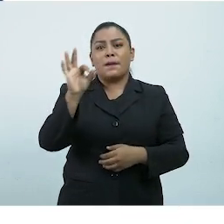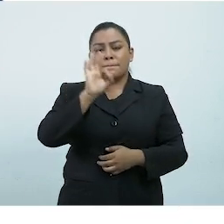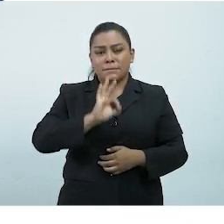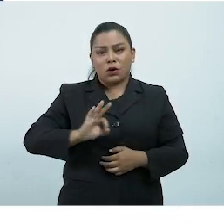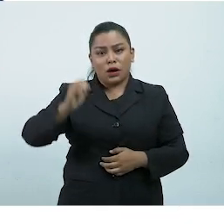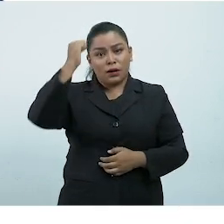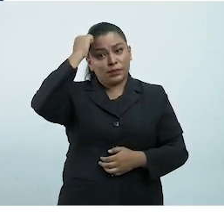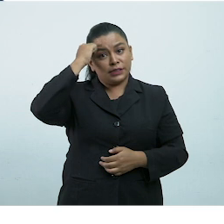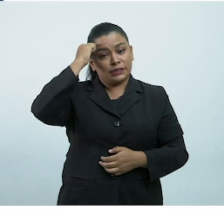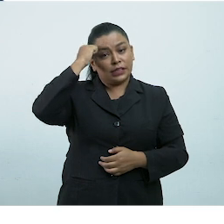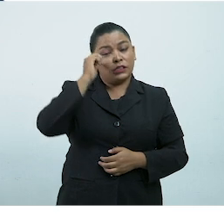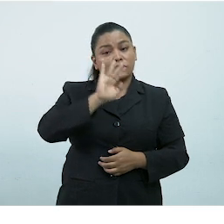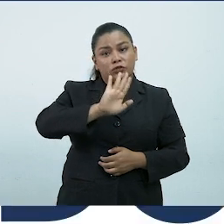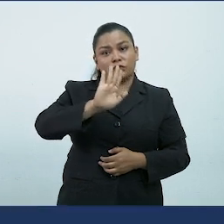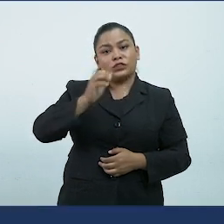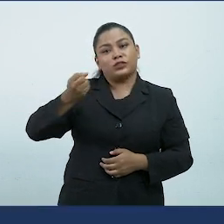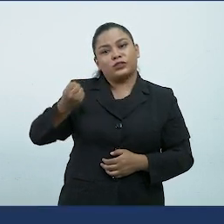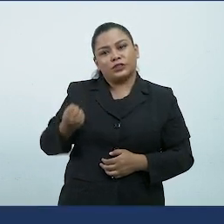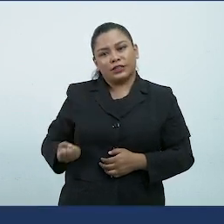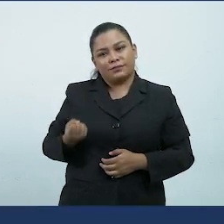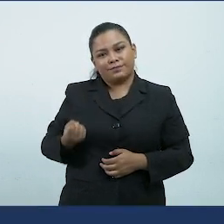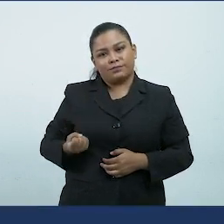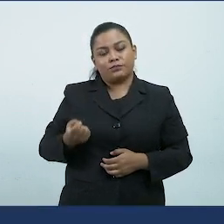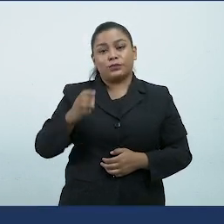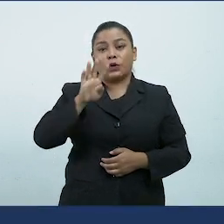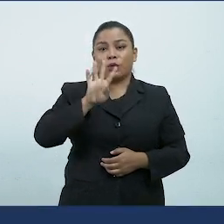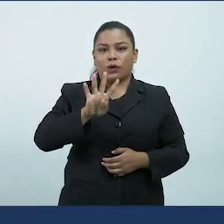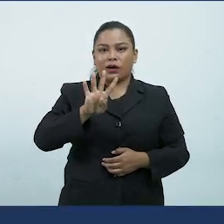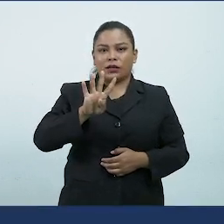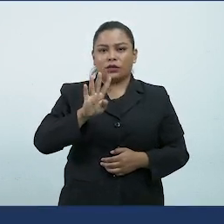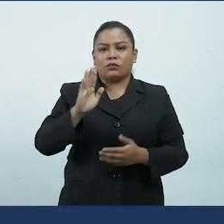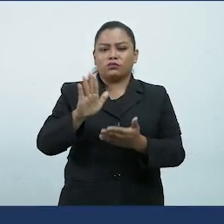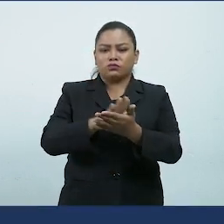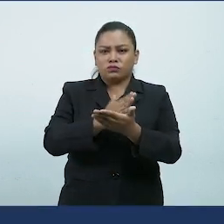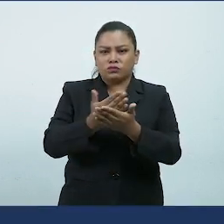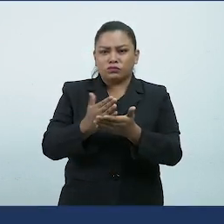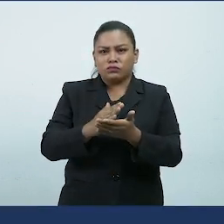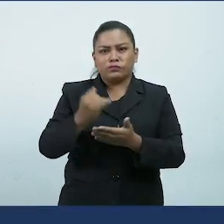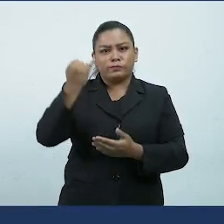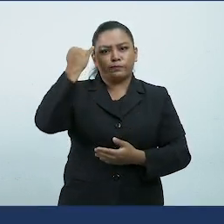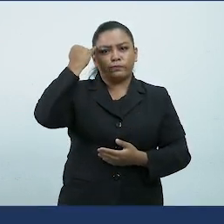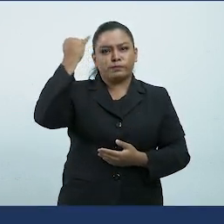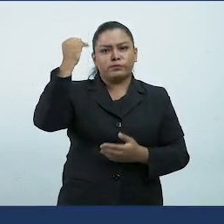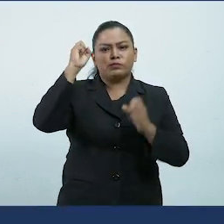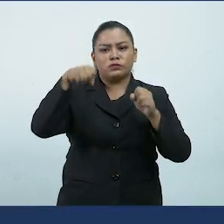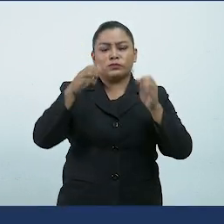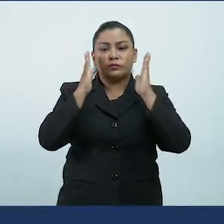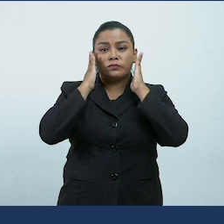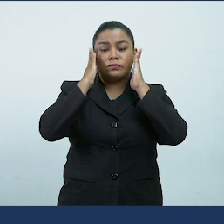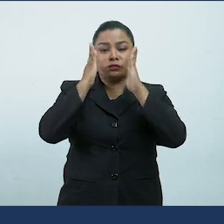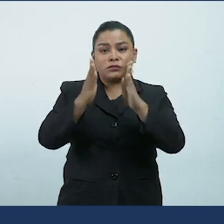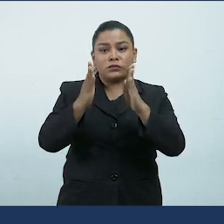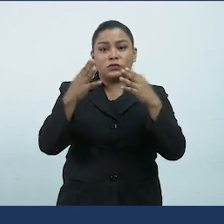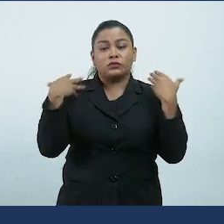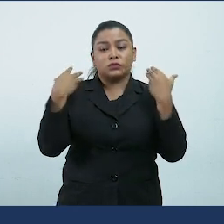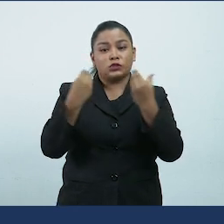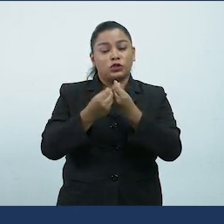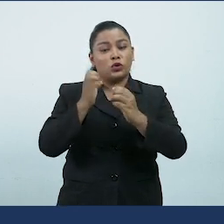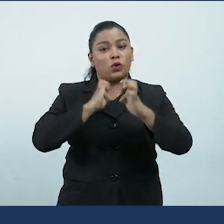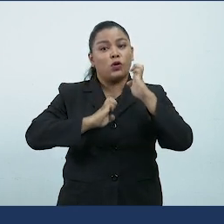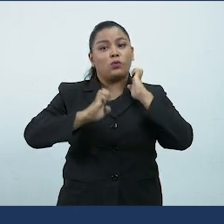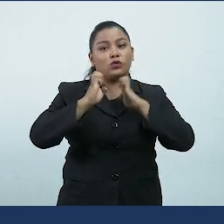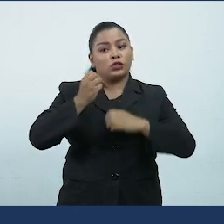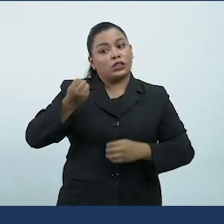aprendizaje del estudiantado. 4. Compartir disposiciones para la atención socioemocional del